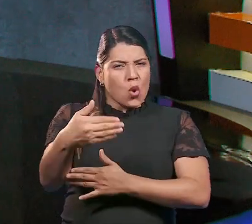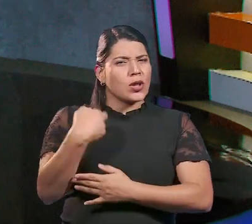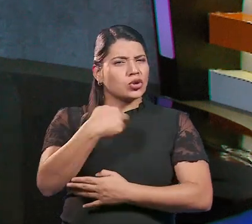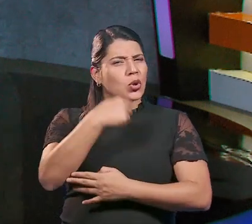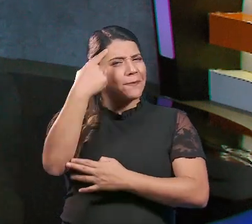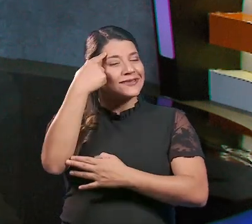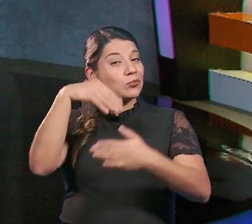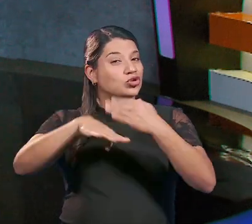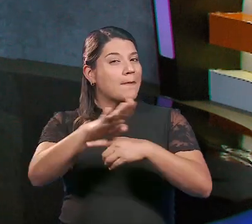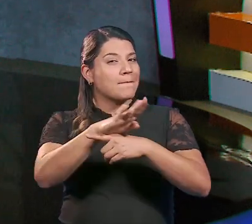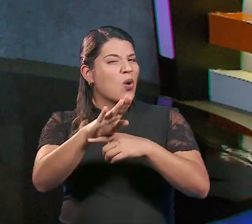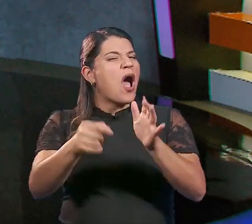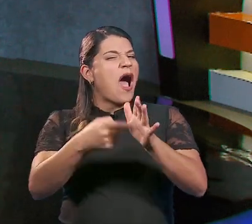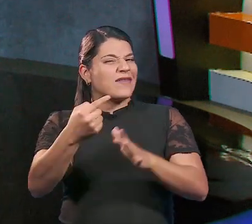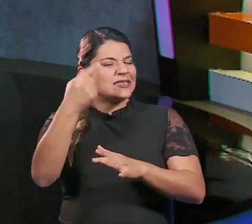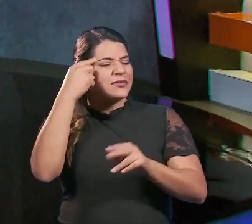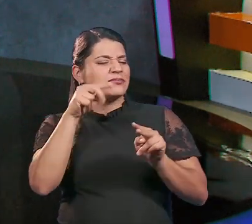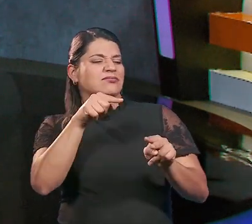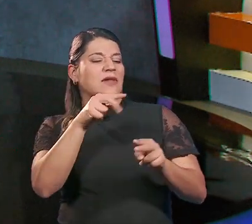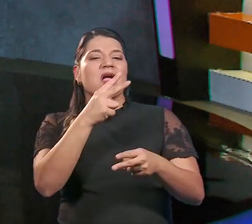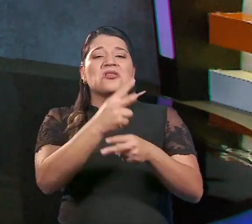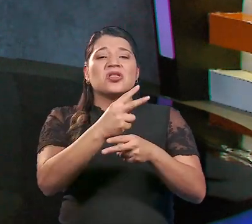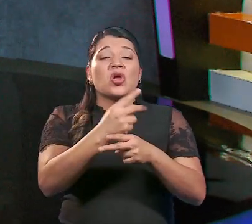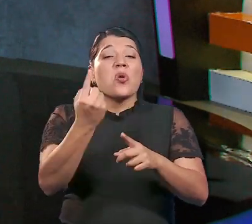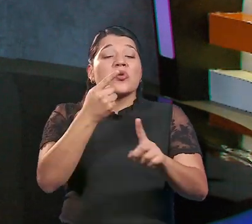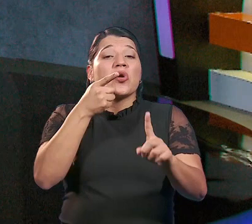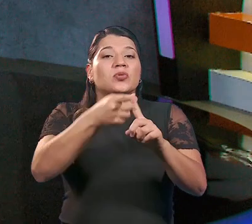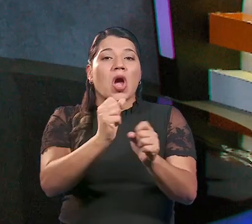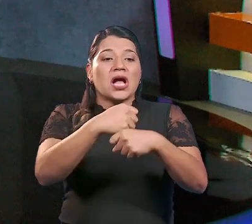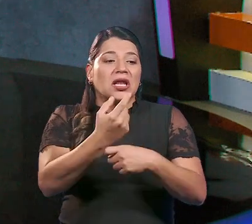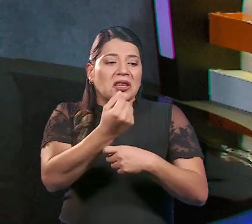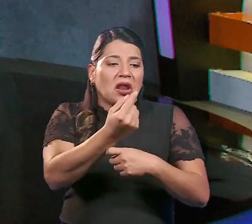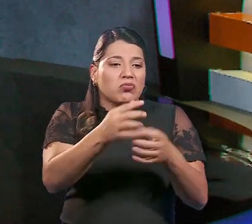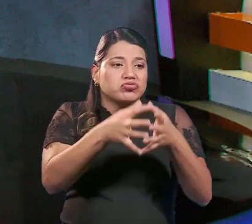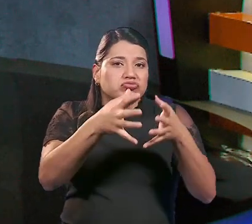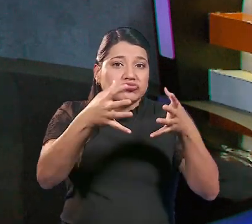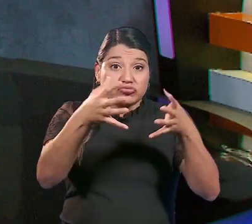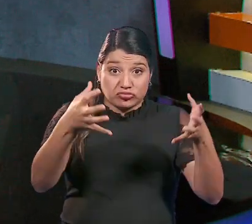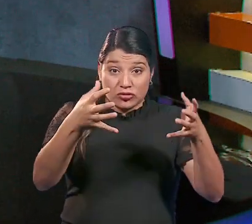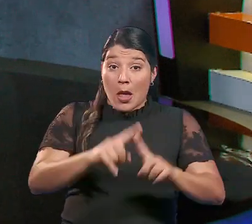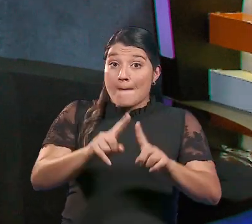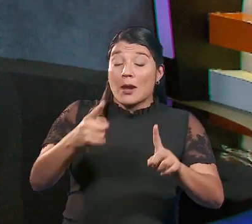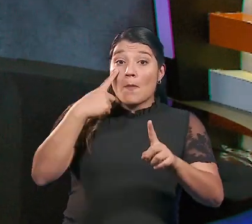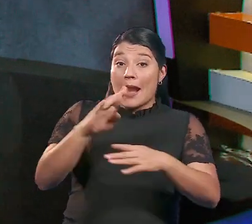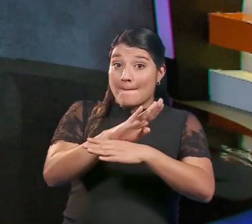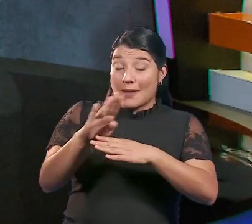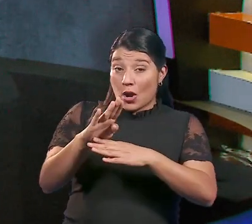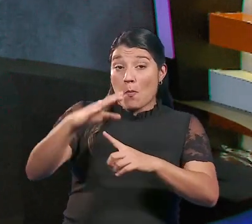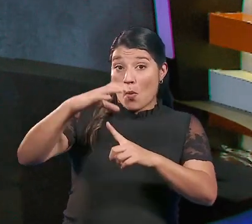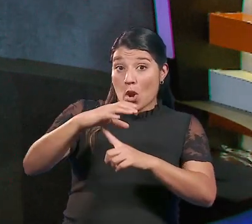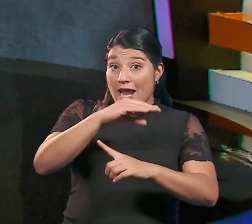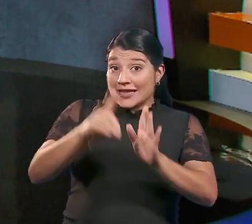se piensa en un banco, muchas personas podrían pensar qué es una institución cuyo fin único es hacer dinero. En el conglomerado financiero del Banco